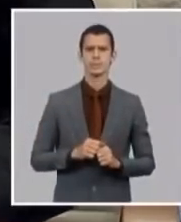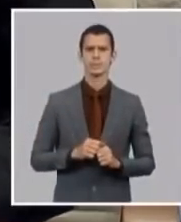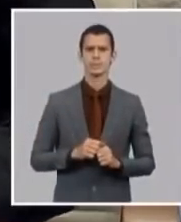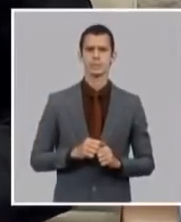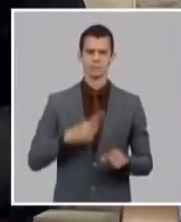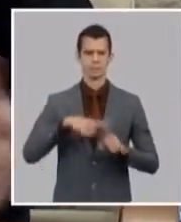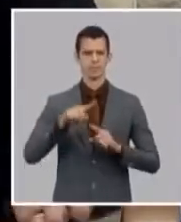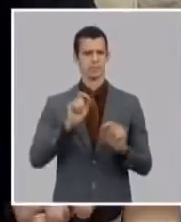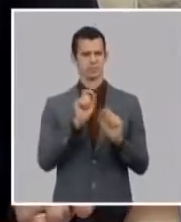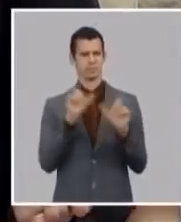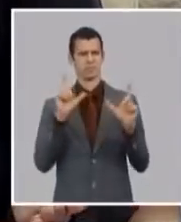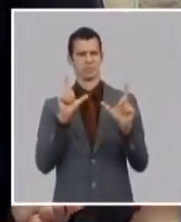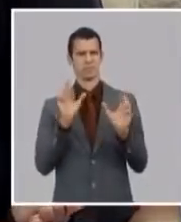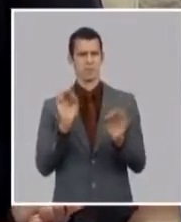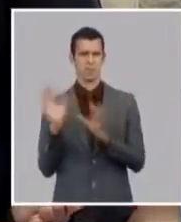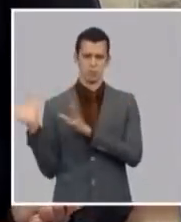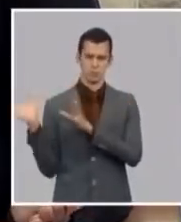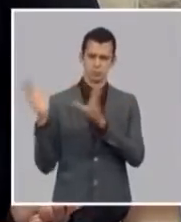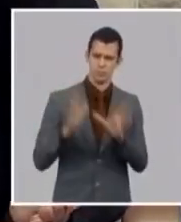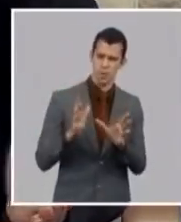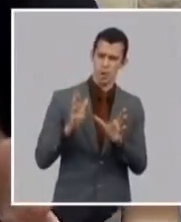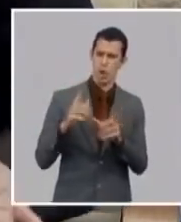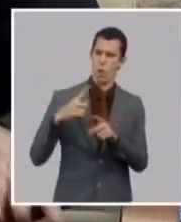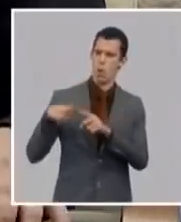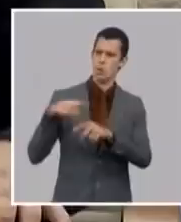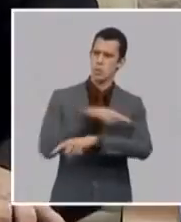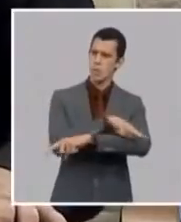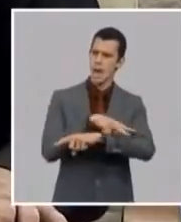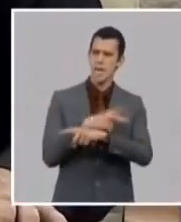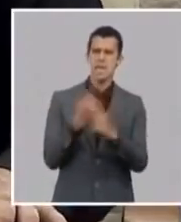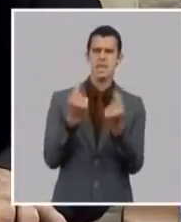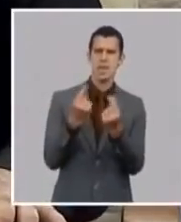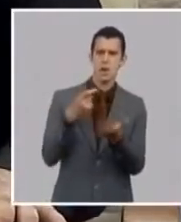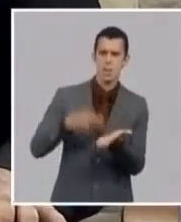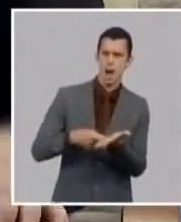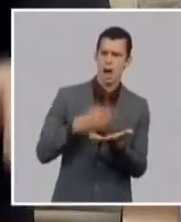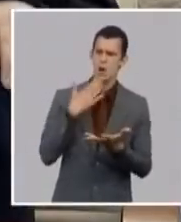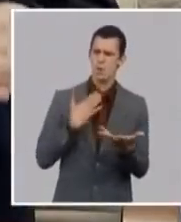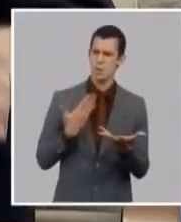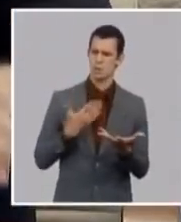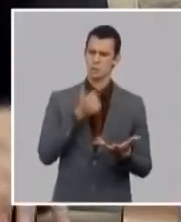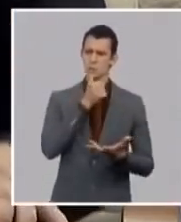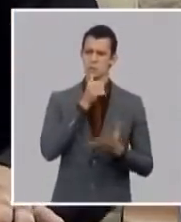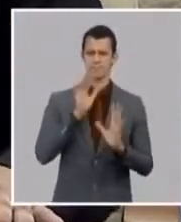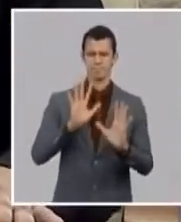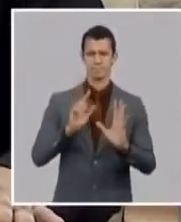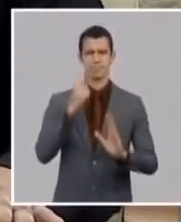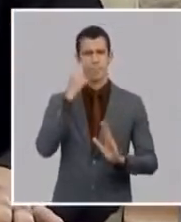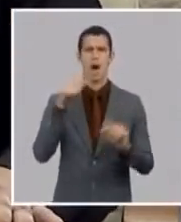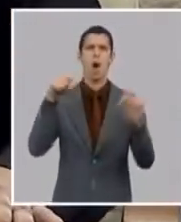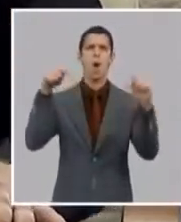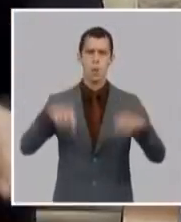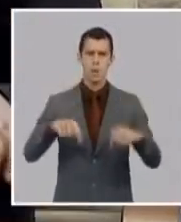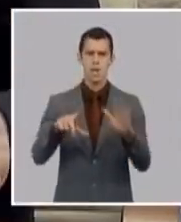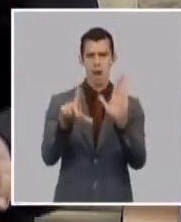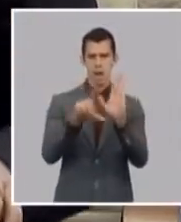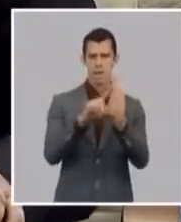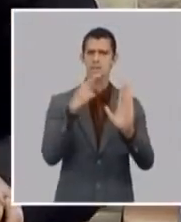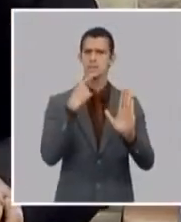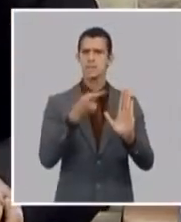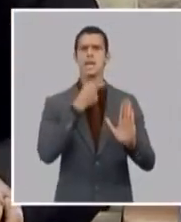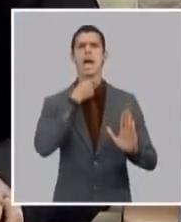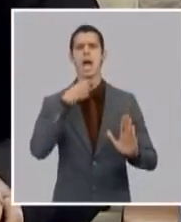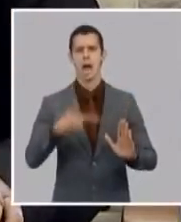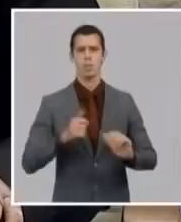antecedente explicar qué es lo que está establecido es decir hoy está establecido sobre la importación de alimentos y